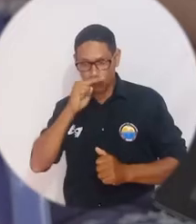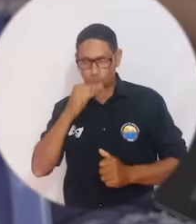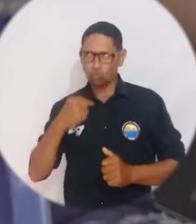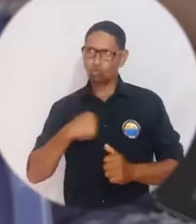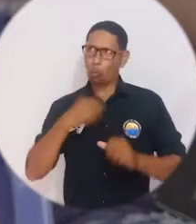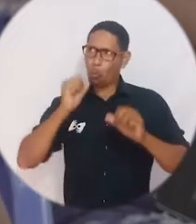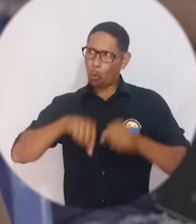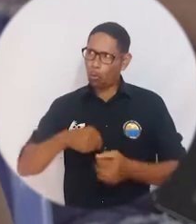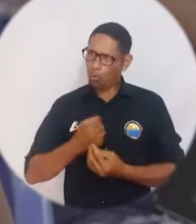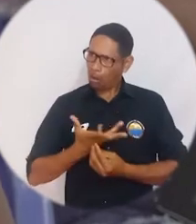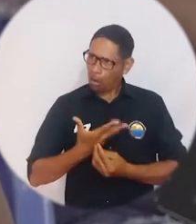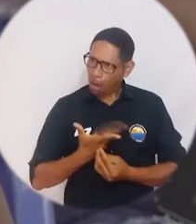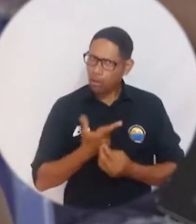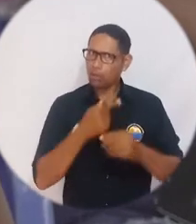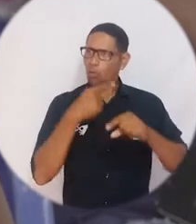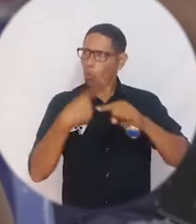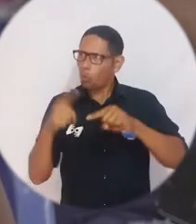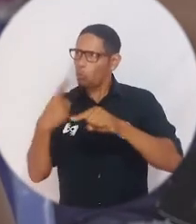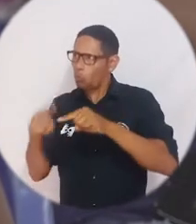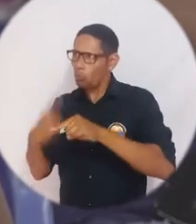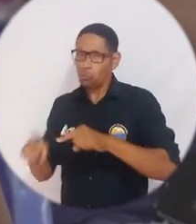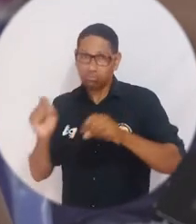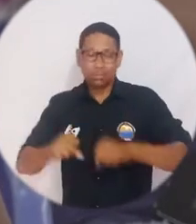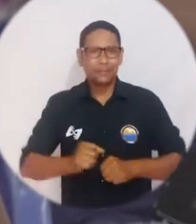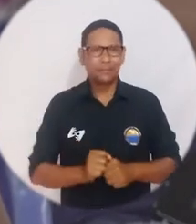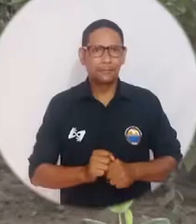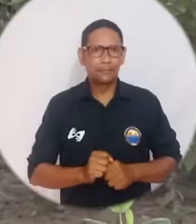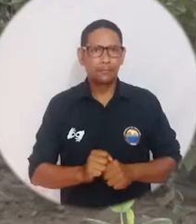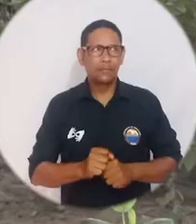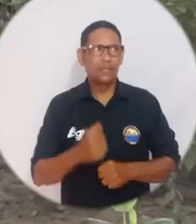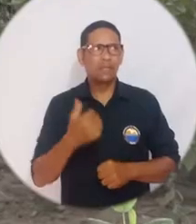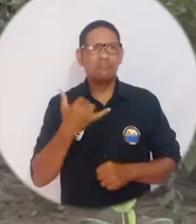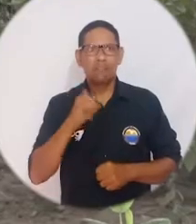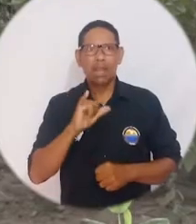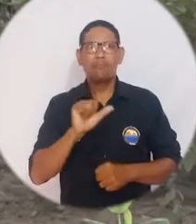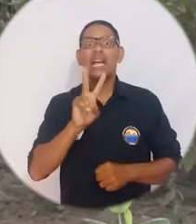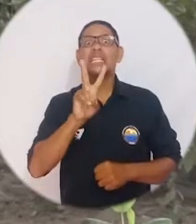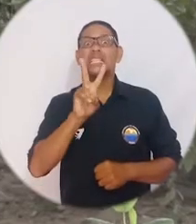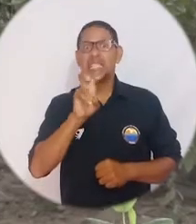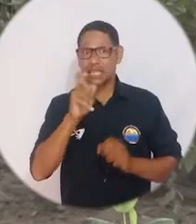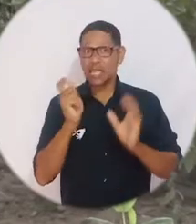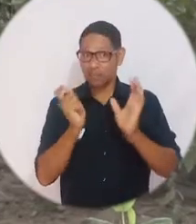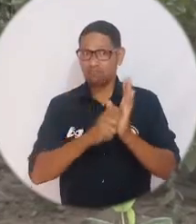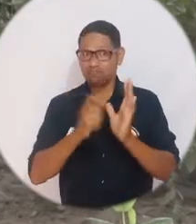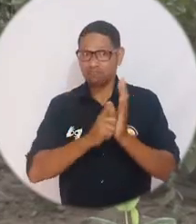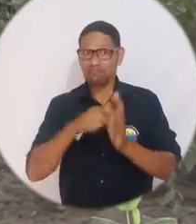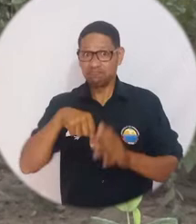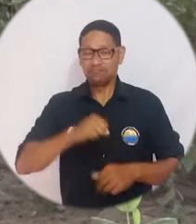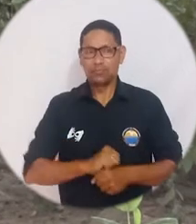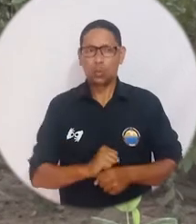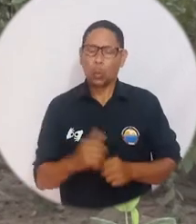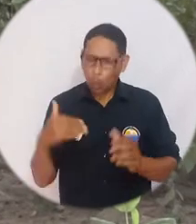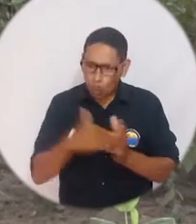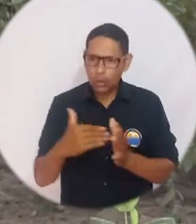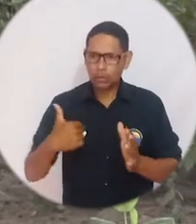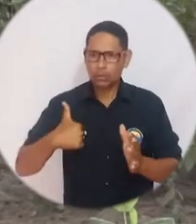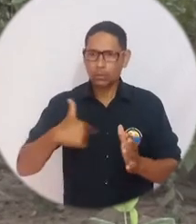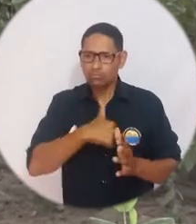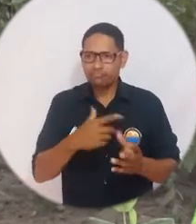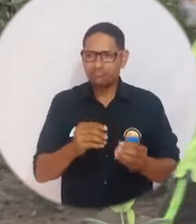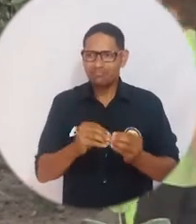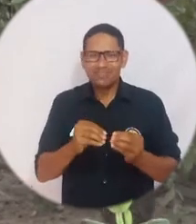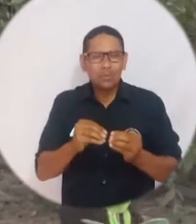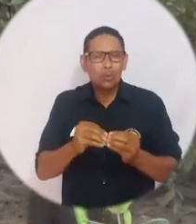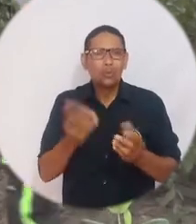evaluarse si pueden ser artistas en cualquier ramo. En esta séptima versión tenemos la oportunidad